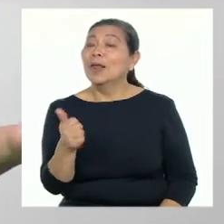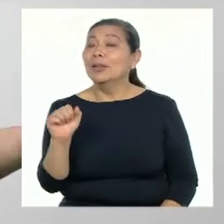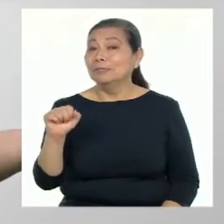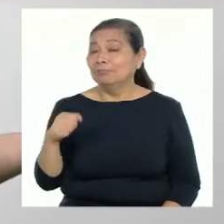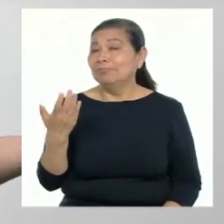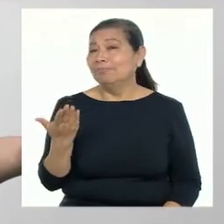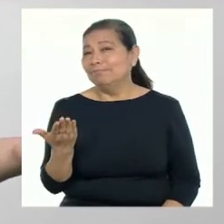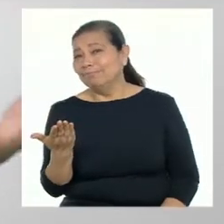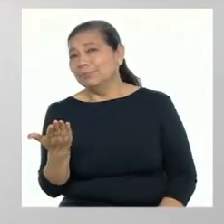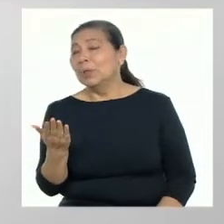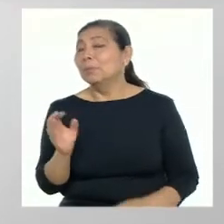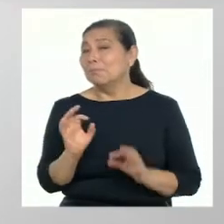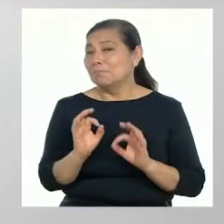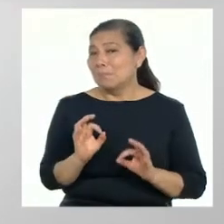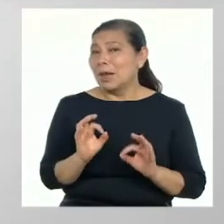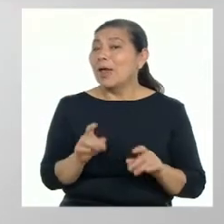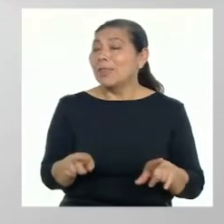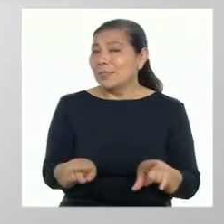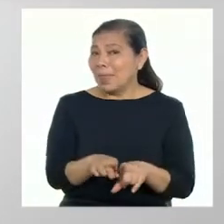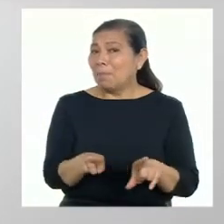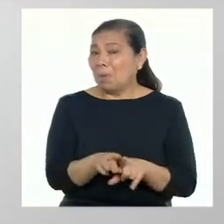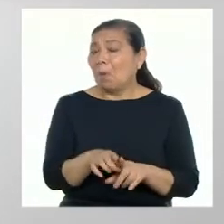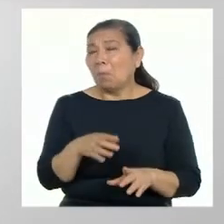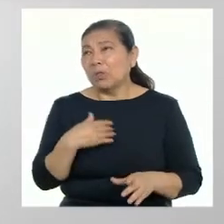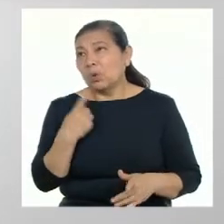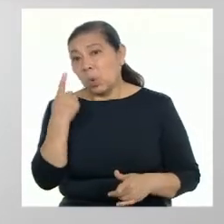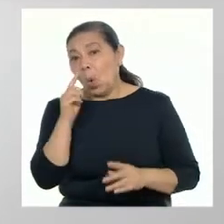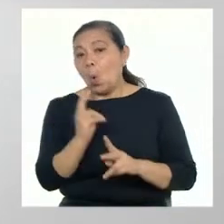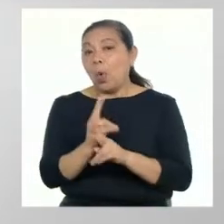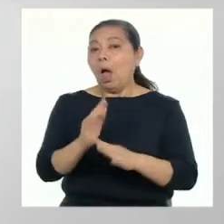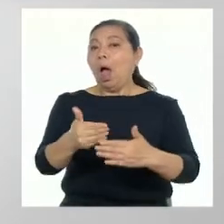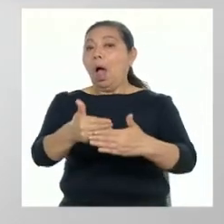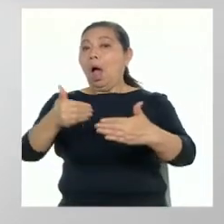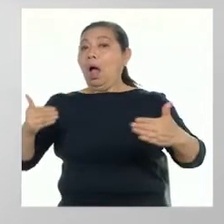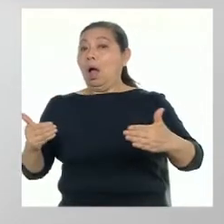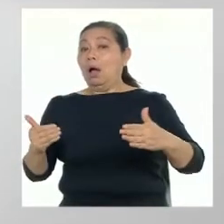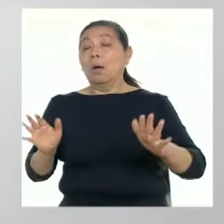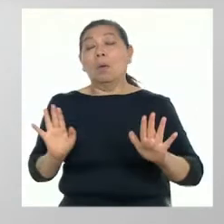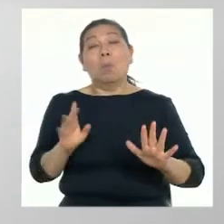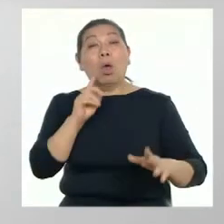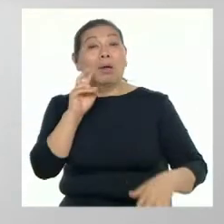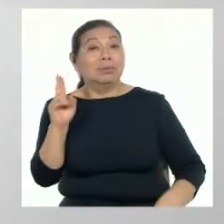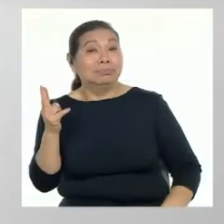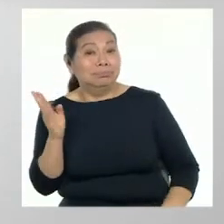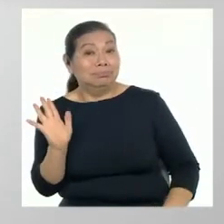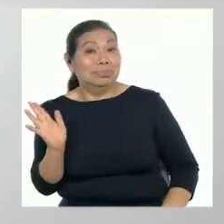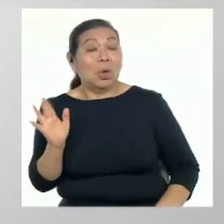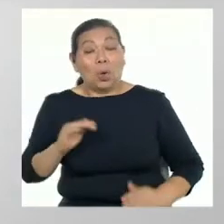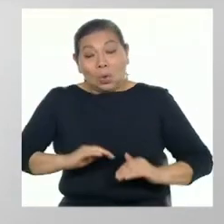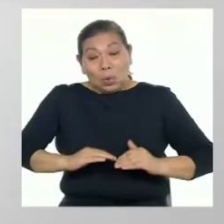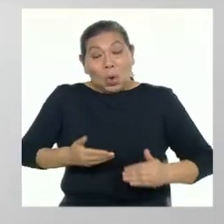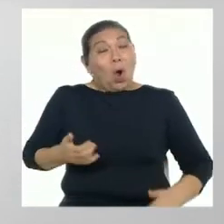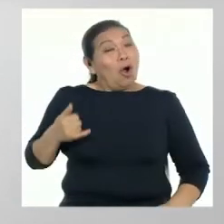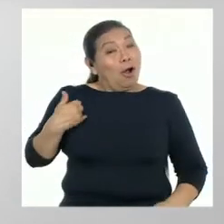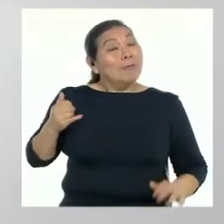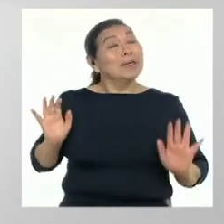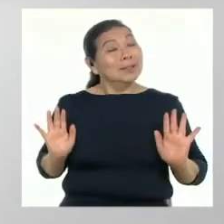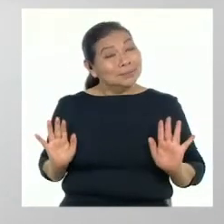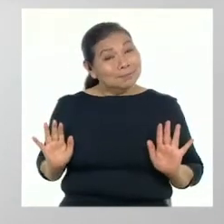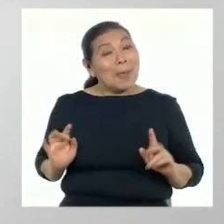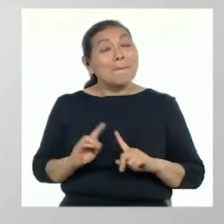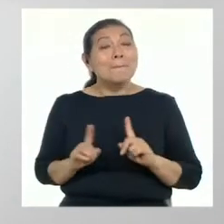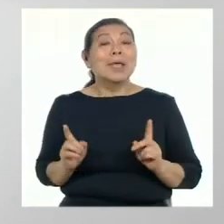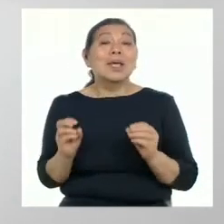existen situaciones de riesgo que también podemos prevenir, como la delincuencia, el embarazo en la adolescencia,